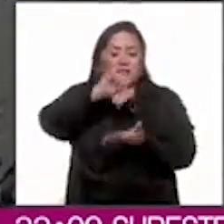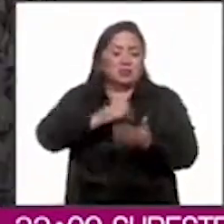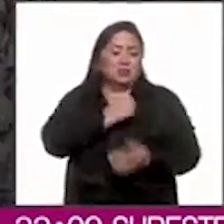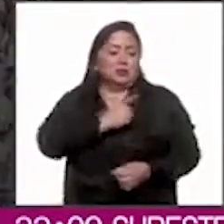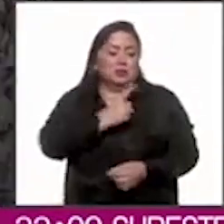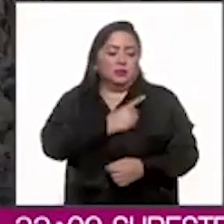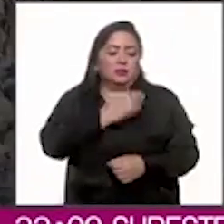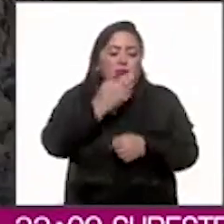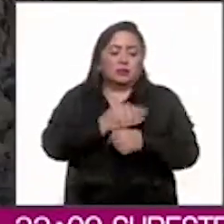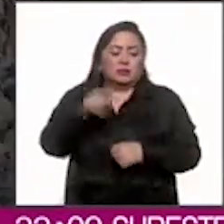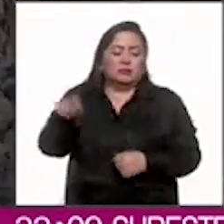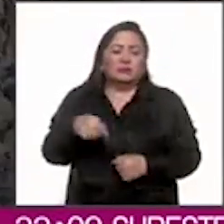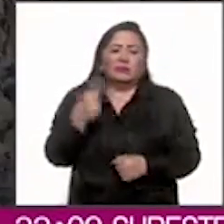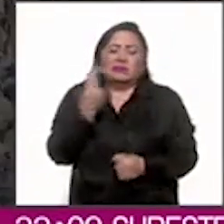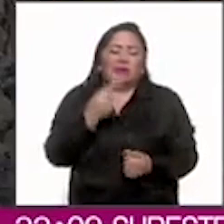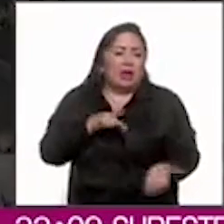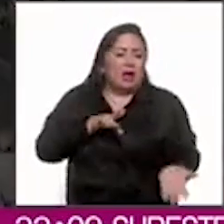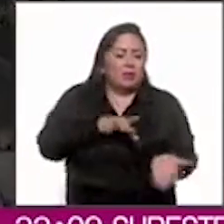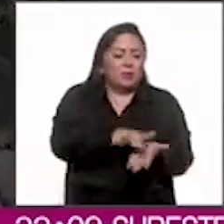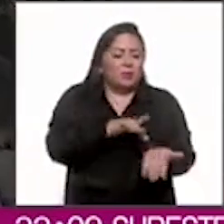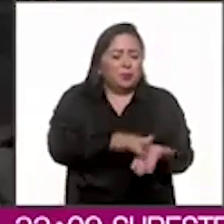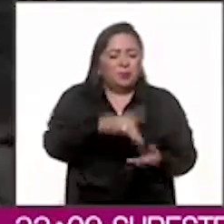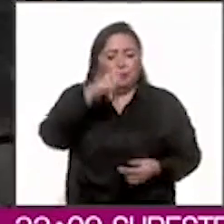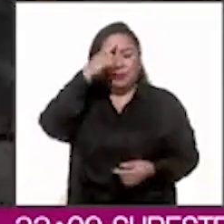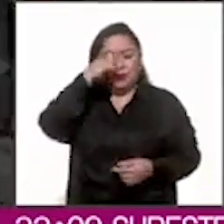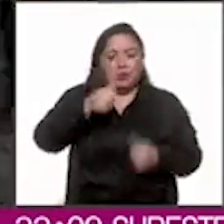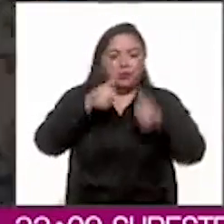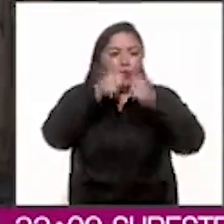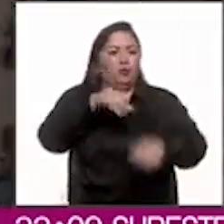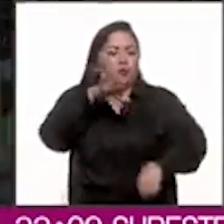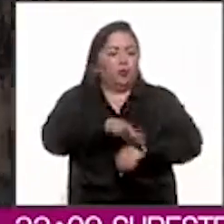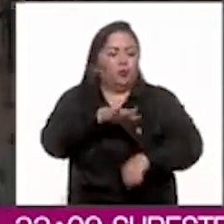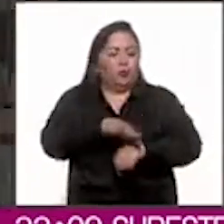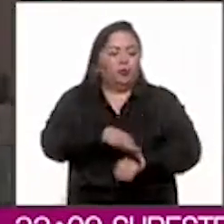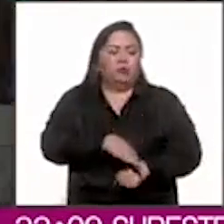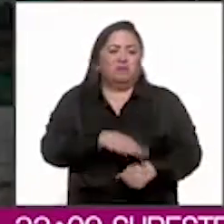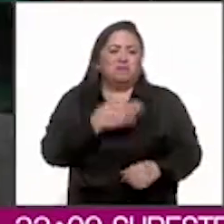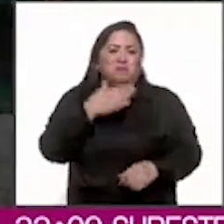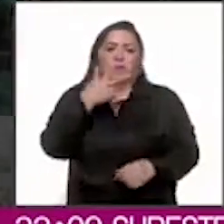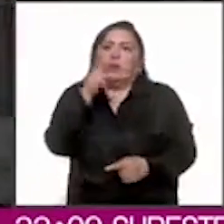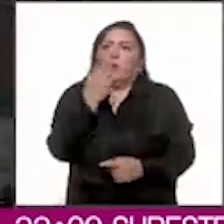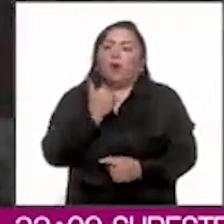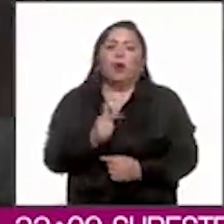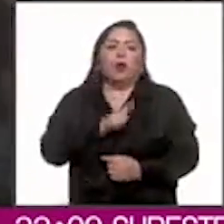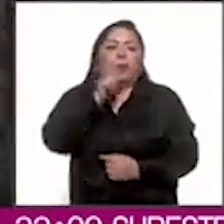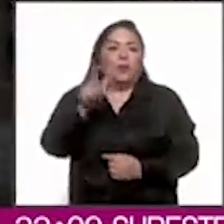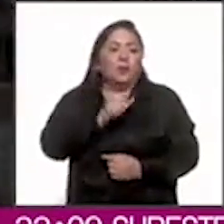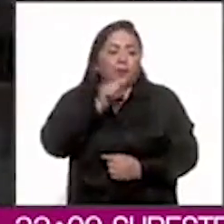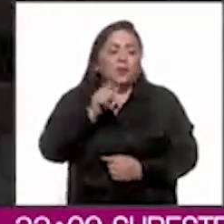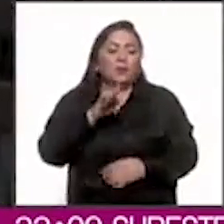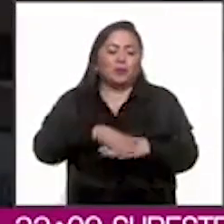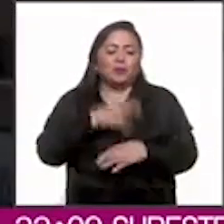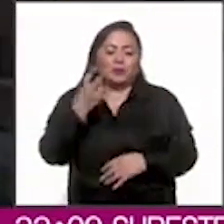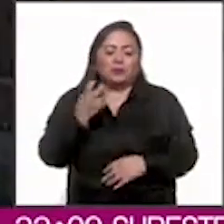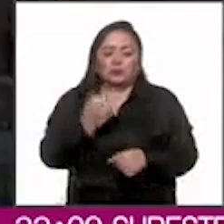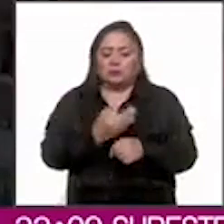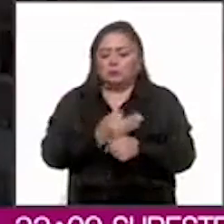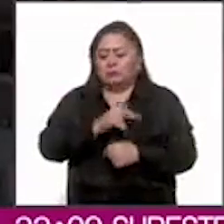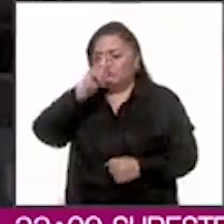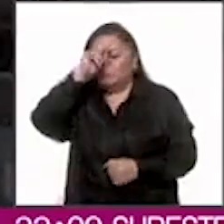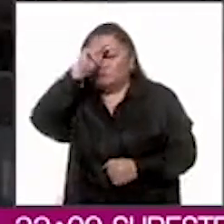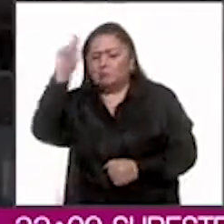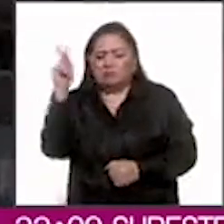salud están luchando para brindar atención médica adecuada, sin electricidad. Entonces estamos en condiciones